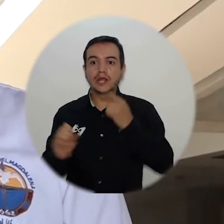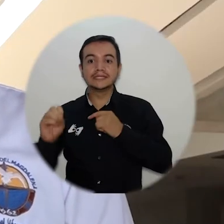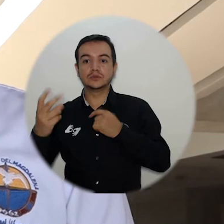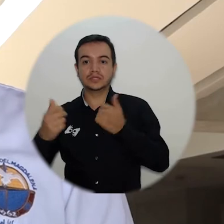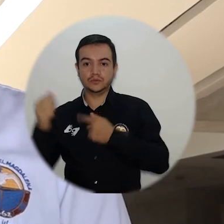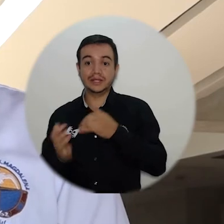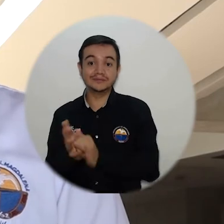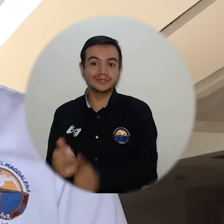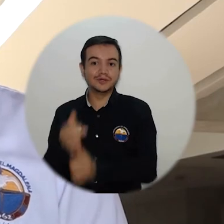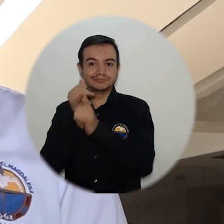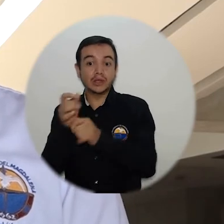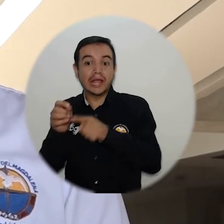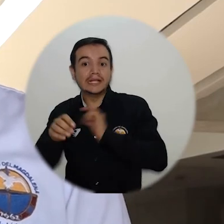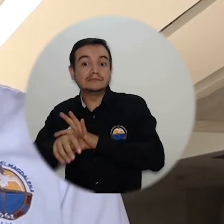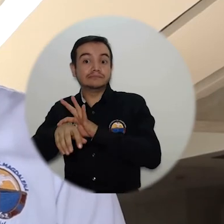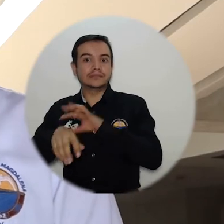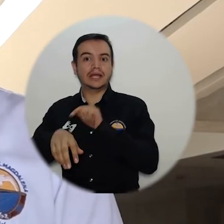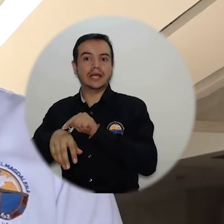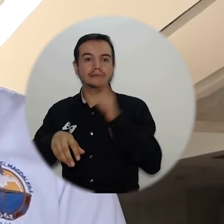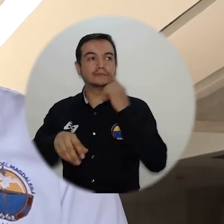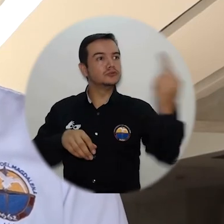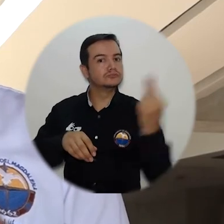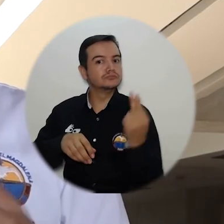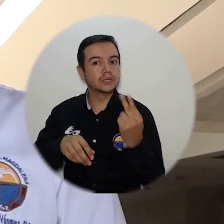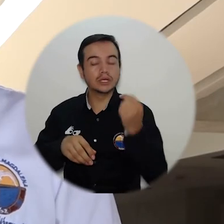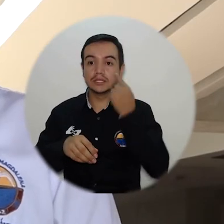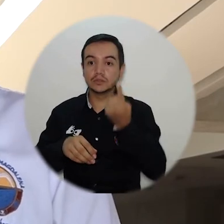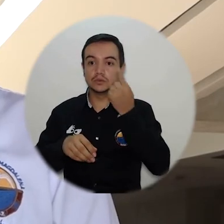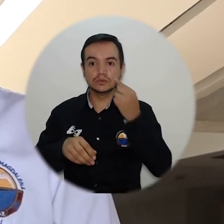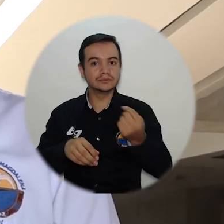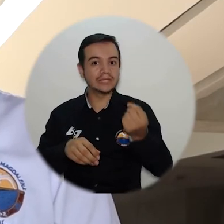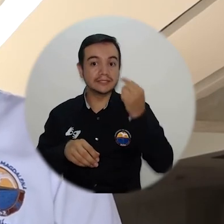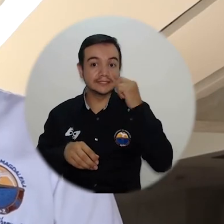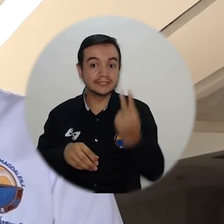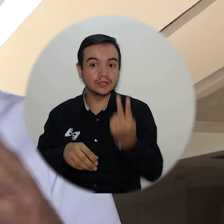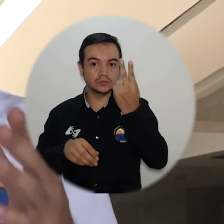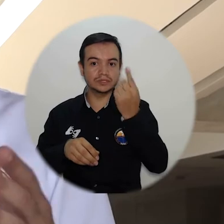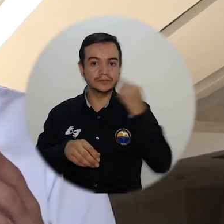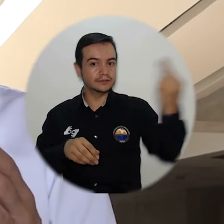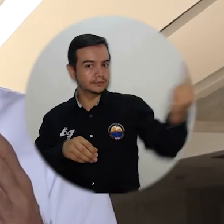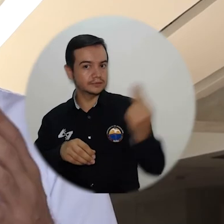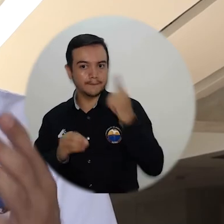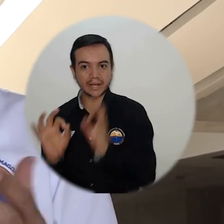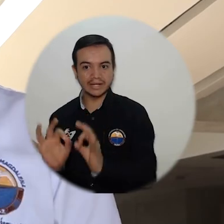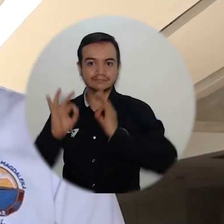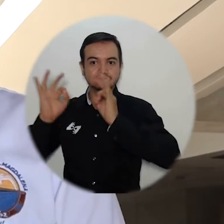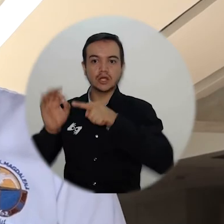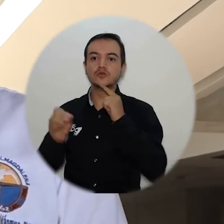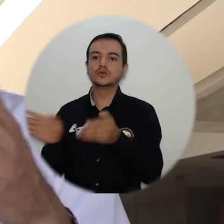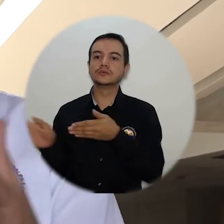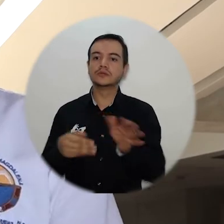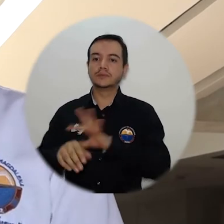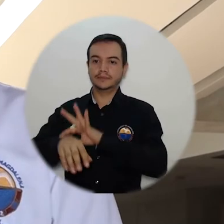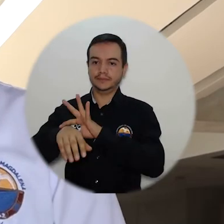nuestro proceso de acreditación y de aseguramiento de la calidad. Estos procesos son importantes, sobre todo en un contexto en particular,